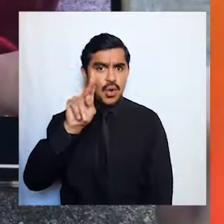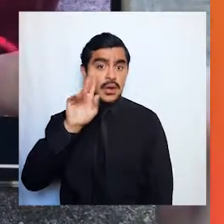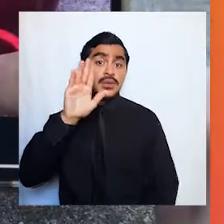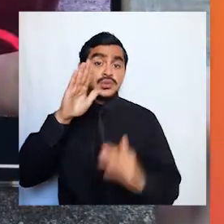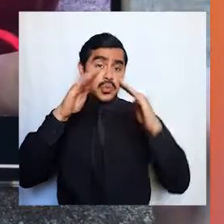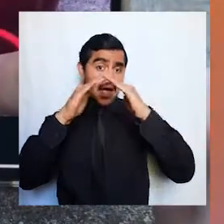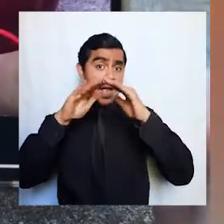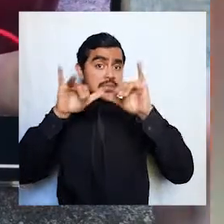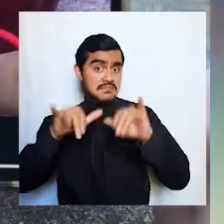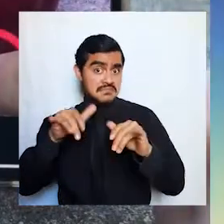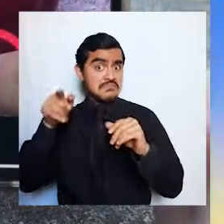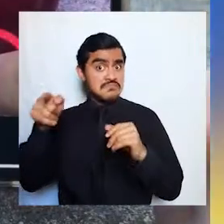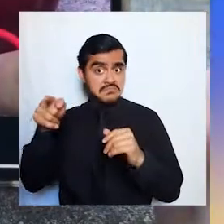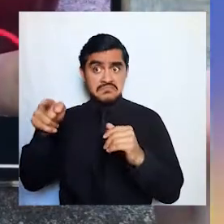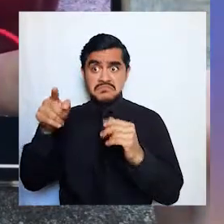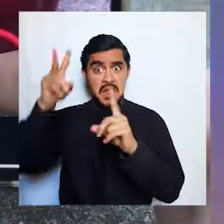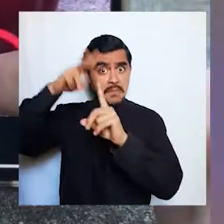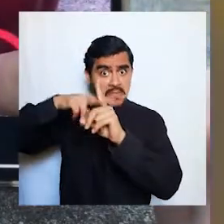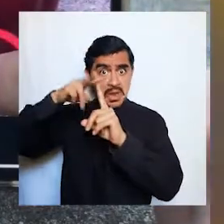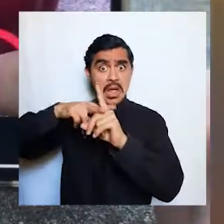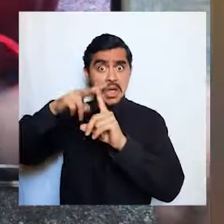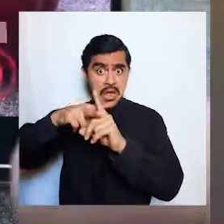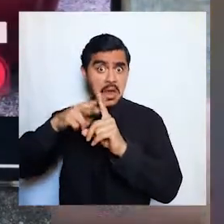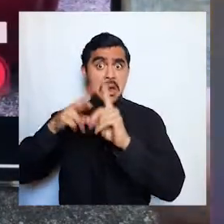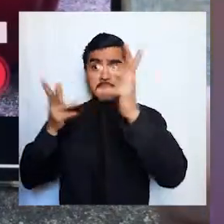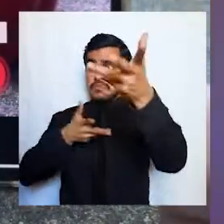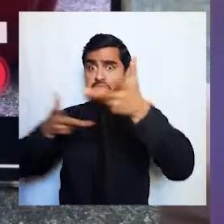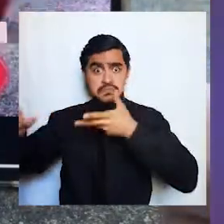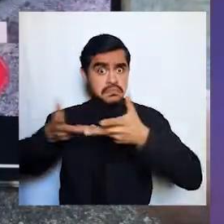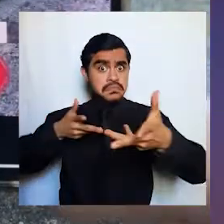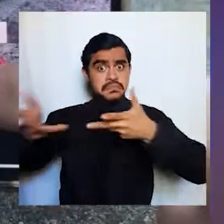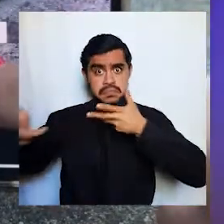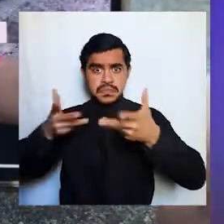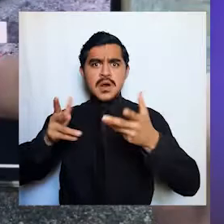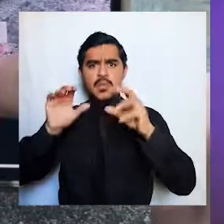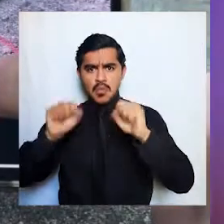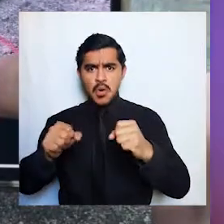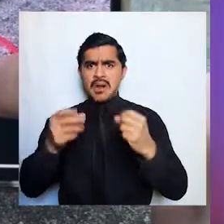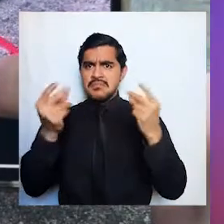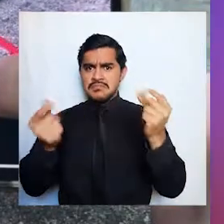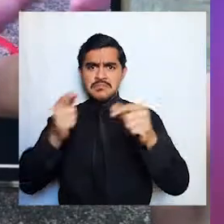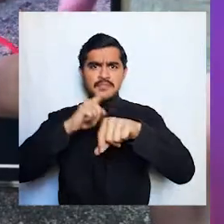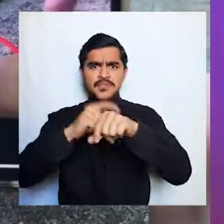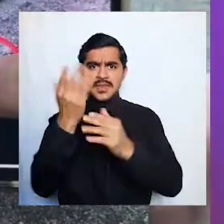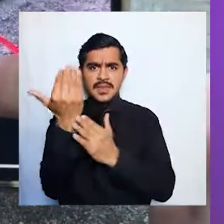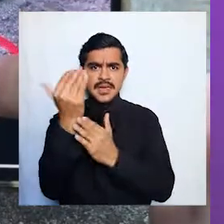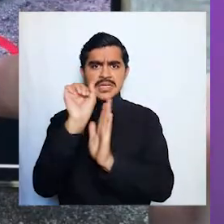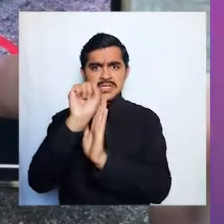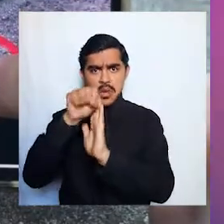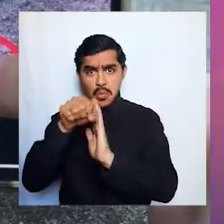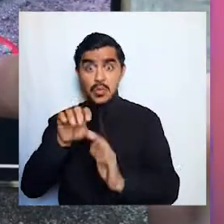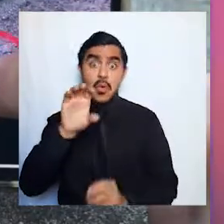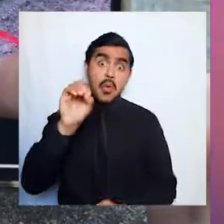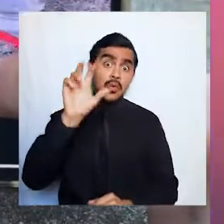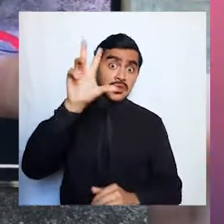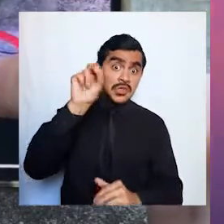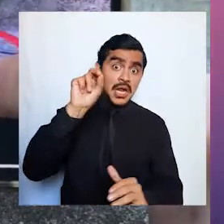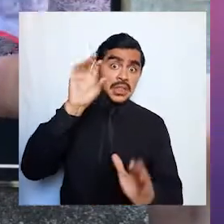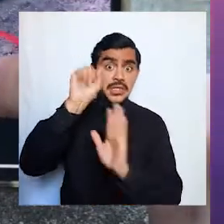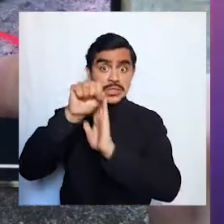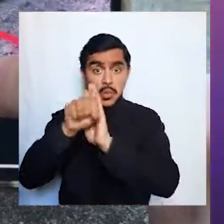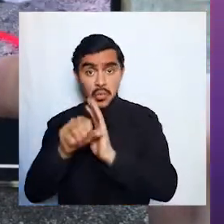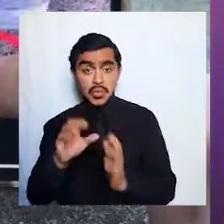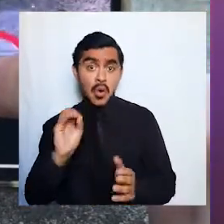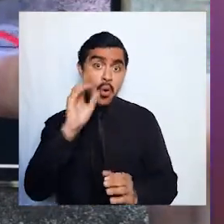y es una plataforma bien interactiva donde puedes mostrar en 15 segundos o puedes mostrar digamos en 30 segundos o un